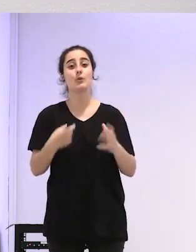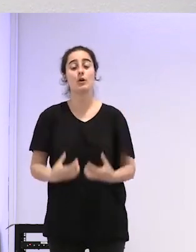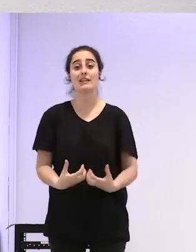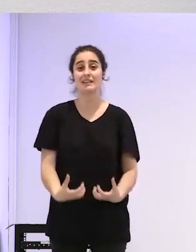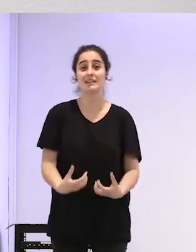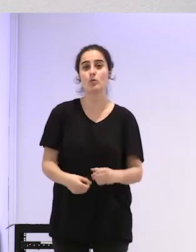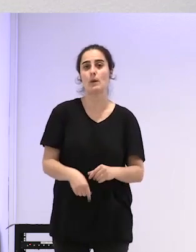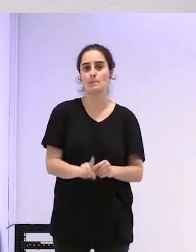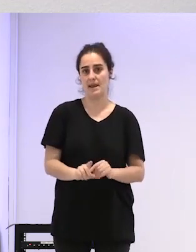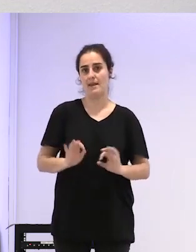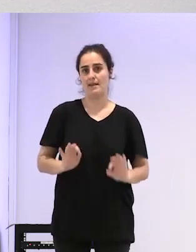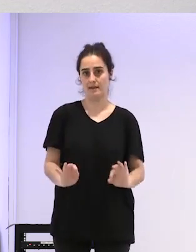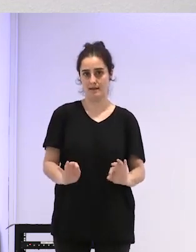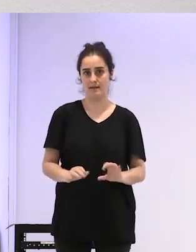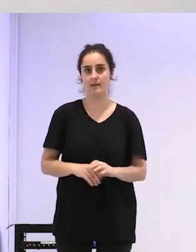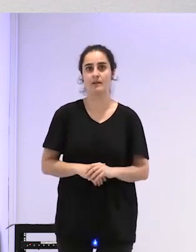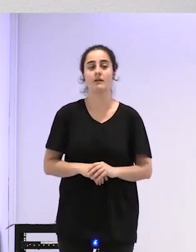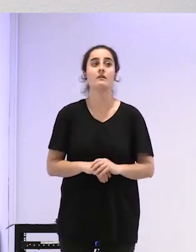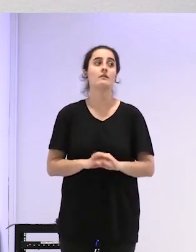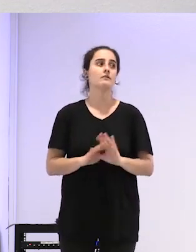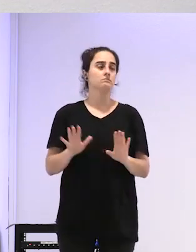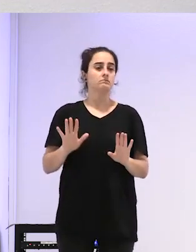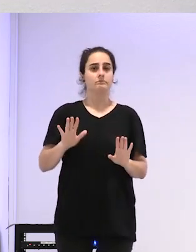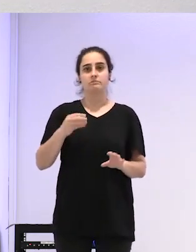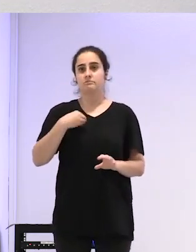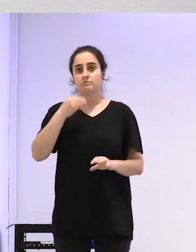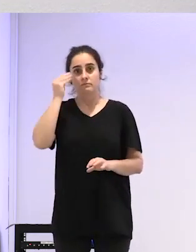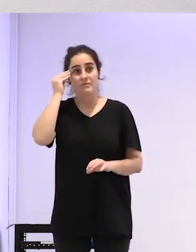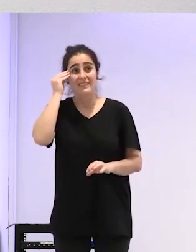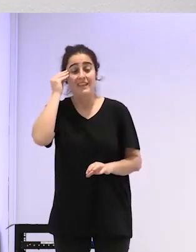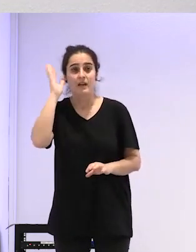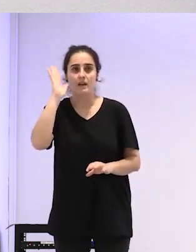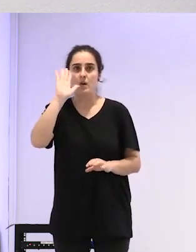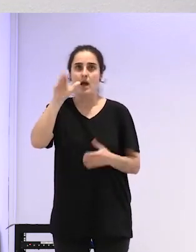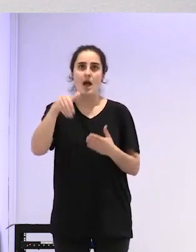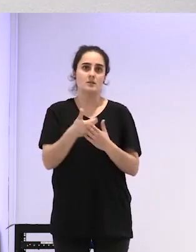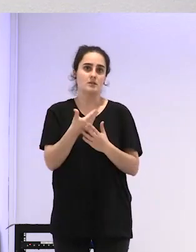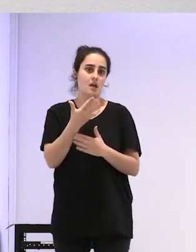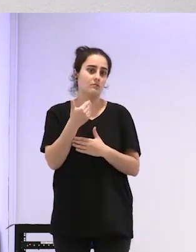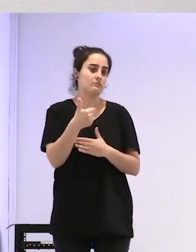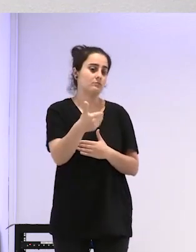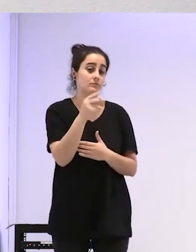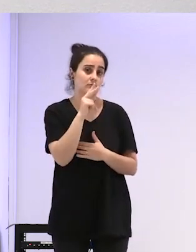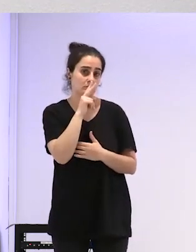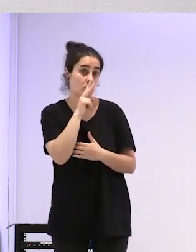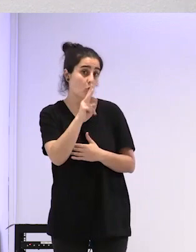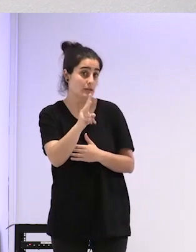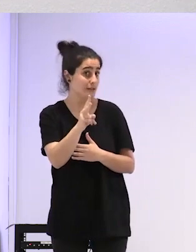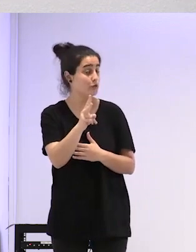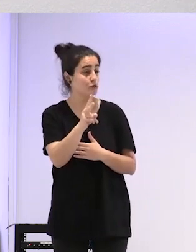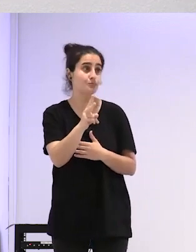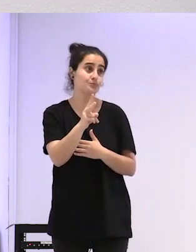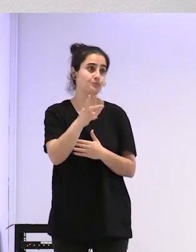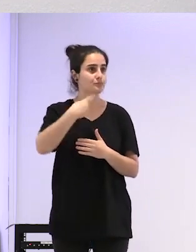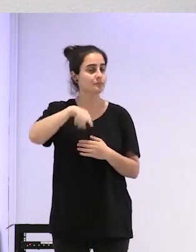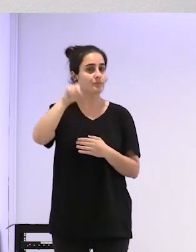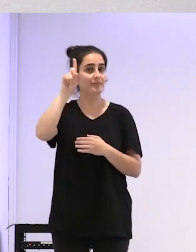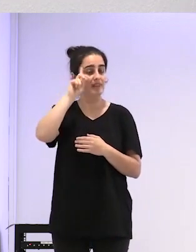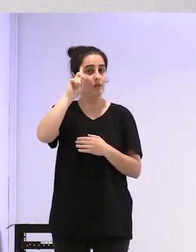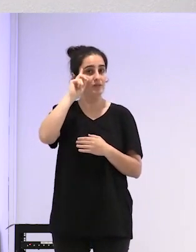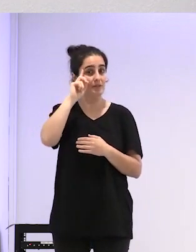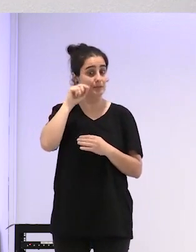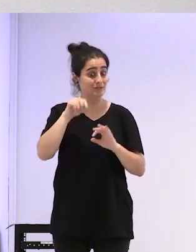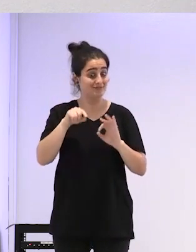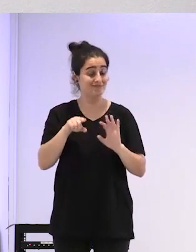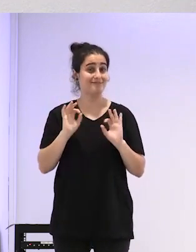pere pero yo creo que hasta dentro de un par de años no tendremos idea de si esto